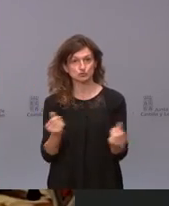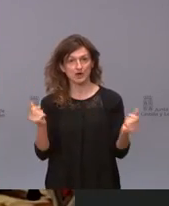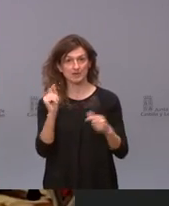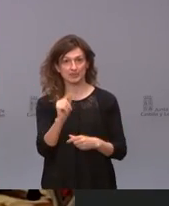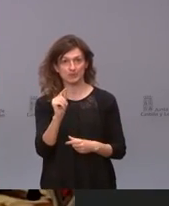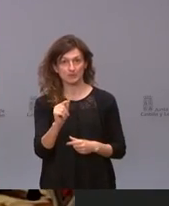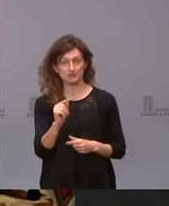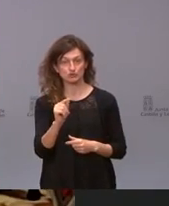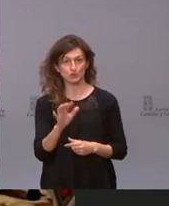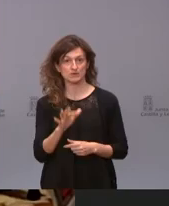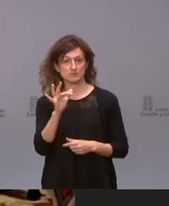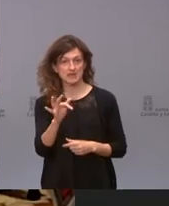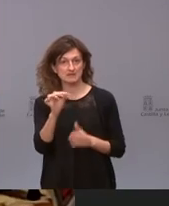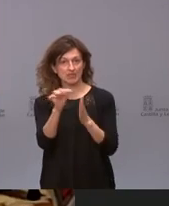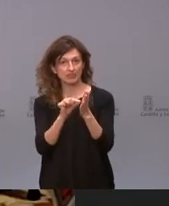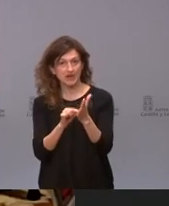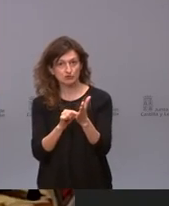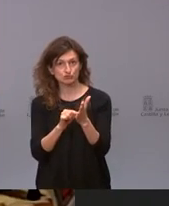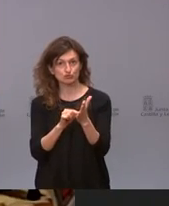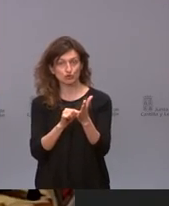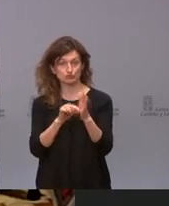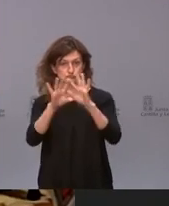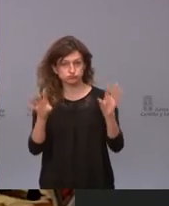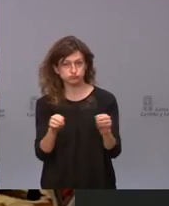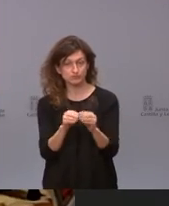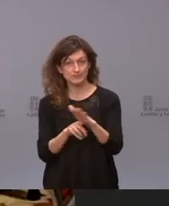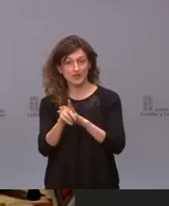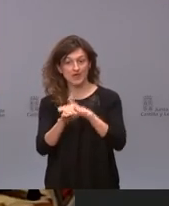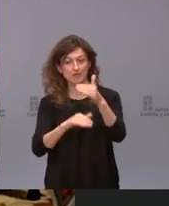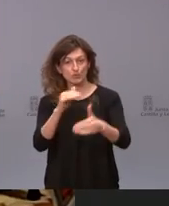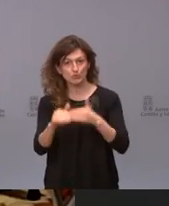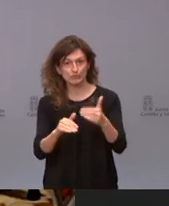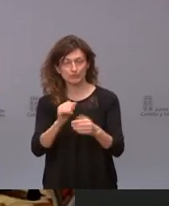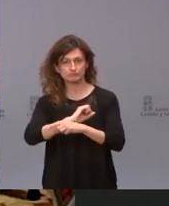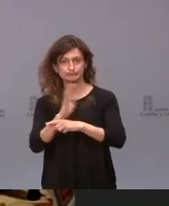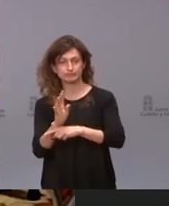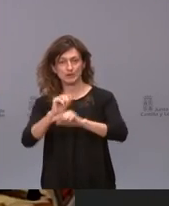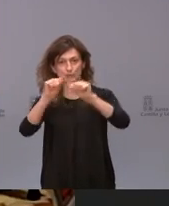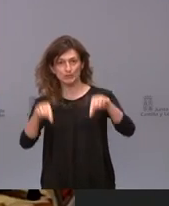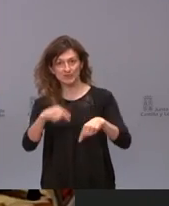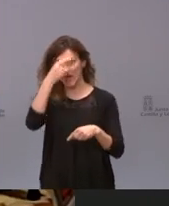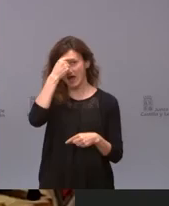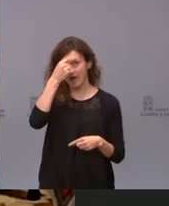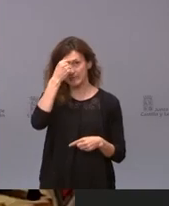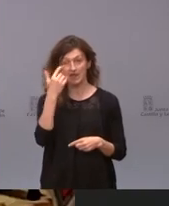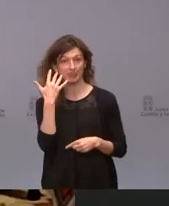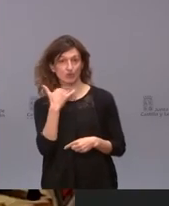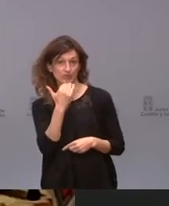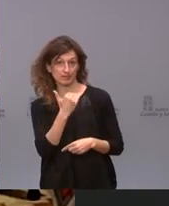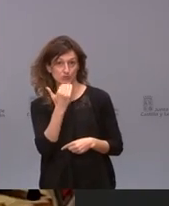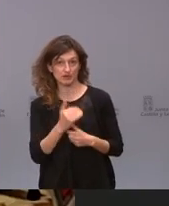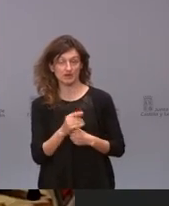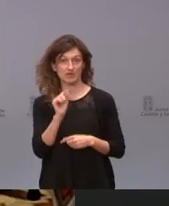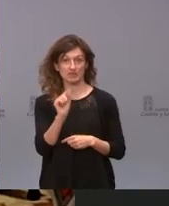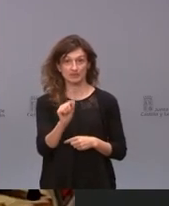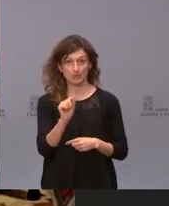y a tenor de datos de la evolución de la pandemia que se están dando en provincias como Ávila o Zamora que de